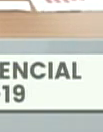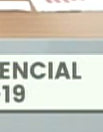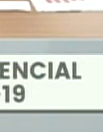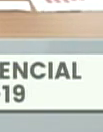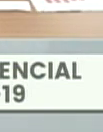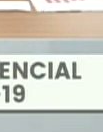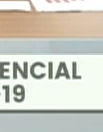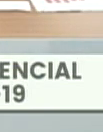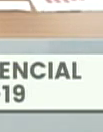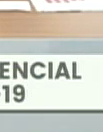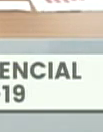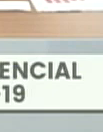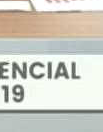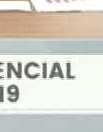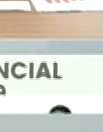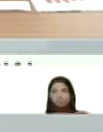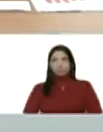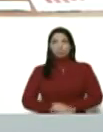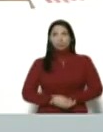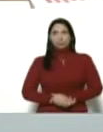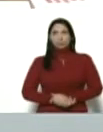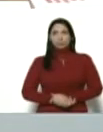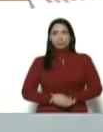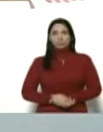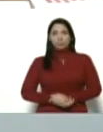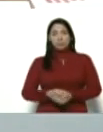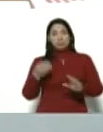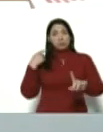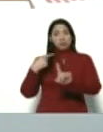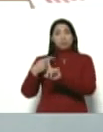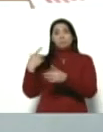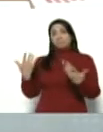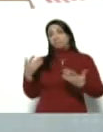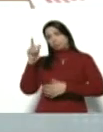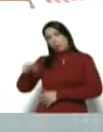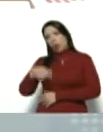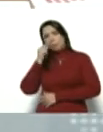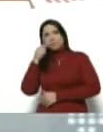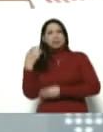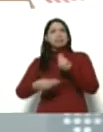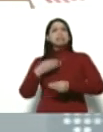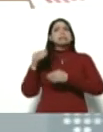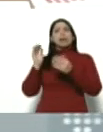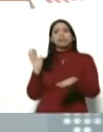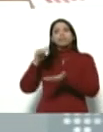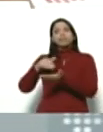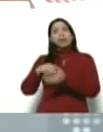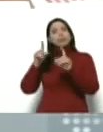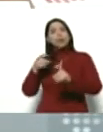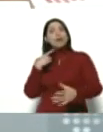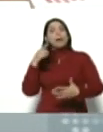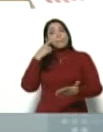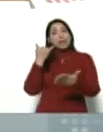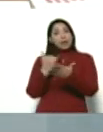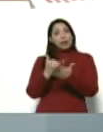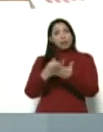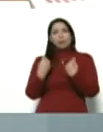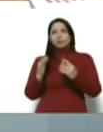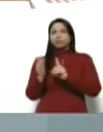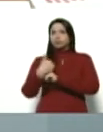Aragua, resultó positivo. Imagínense ustedes, para que ustedes vean cómo se esconde este virus.